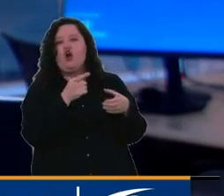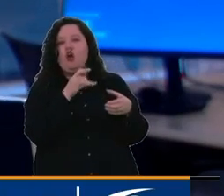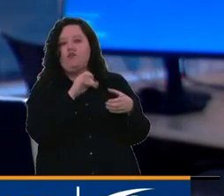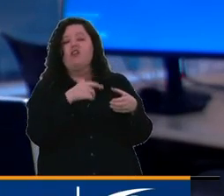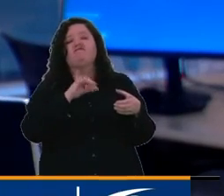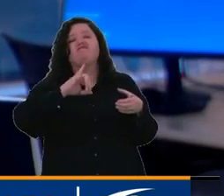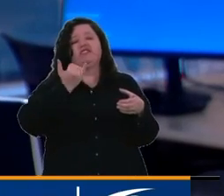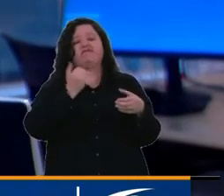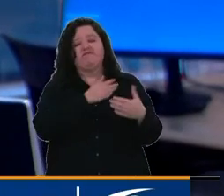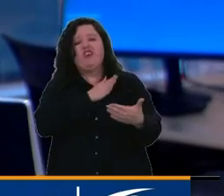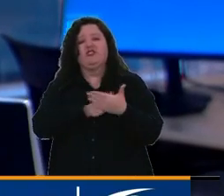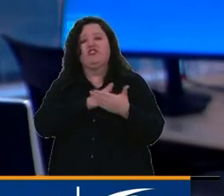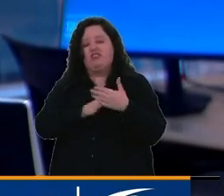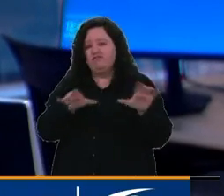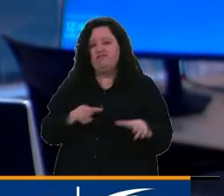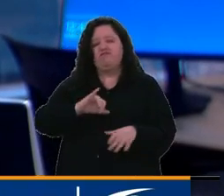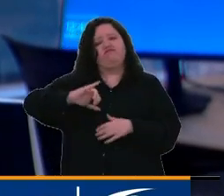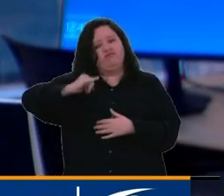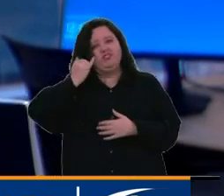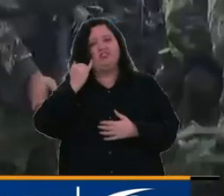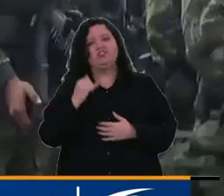está detrás de estos hechos de violencia.